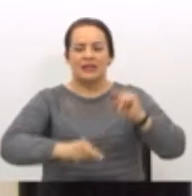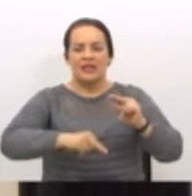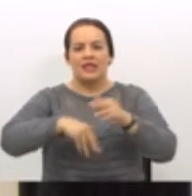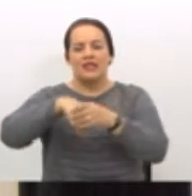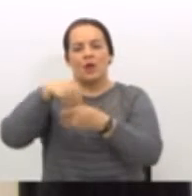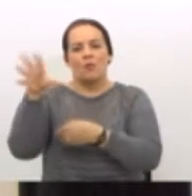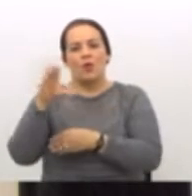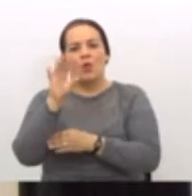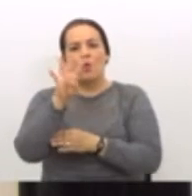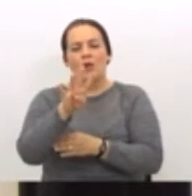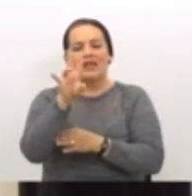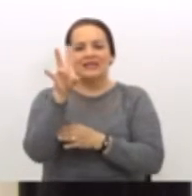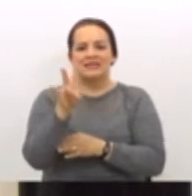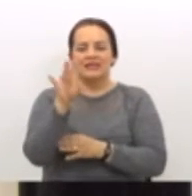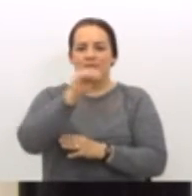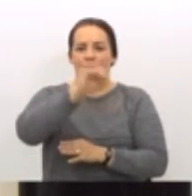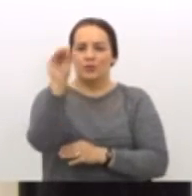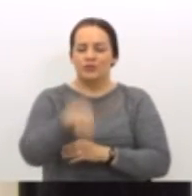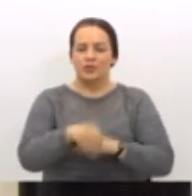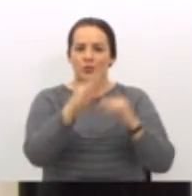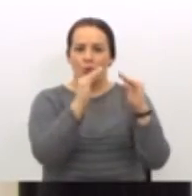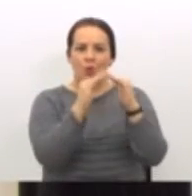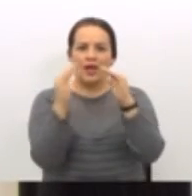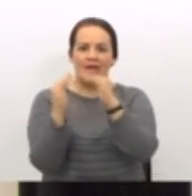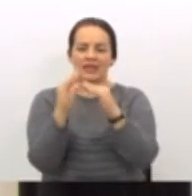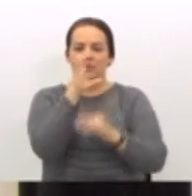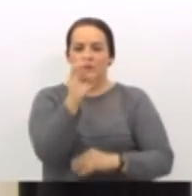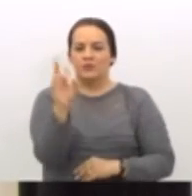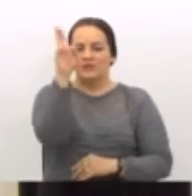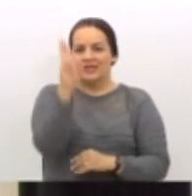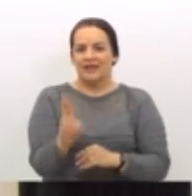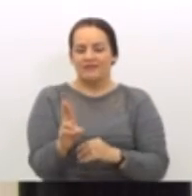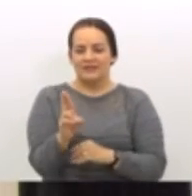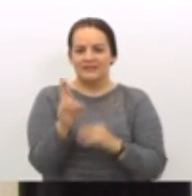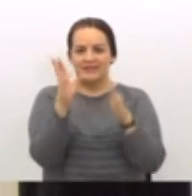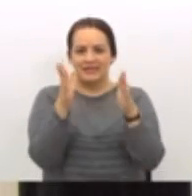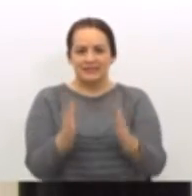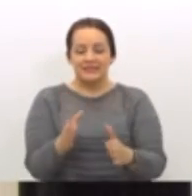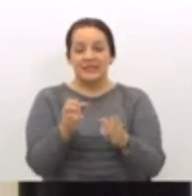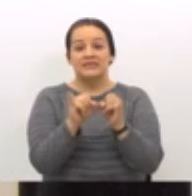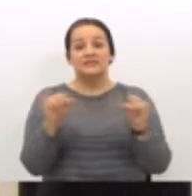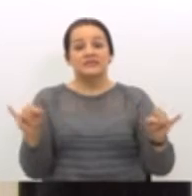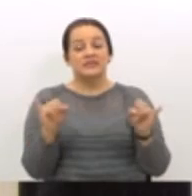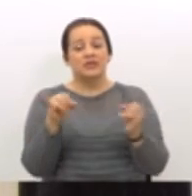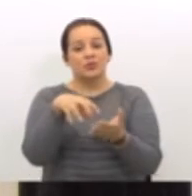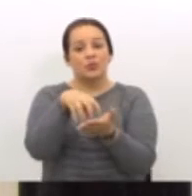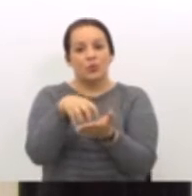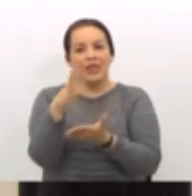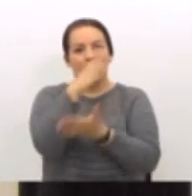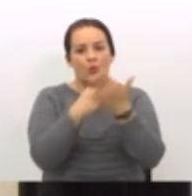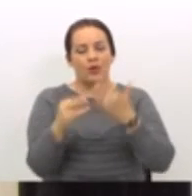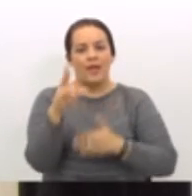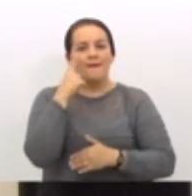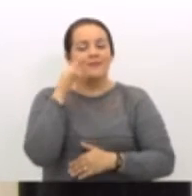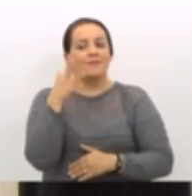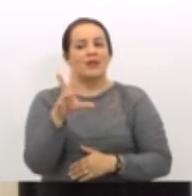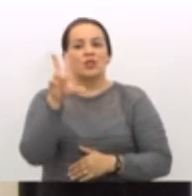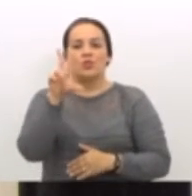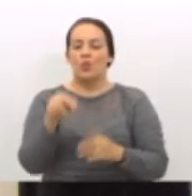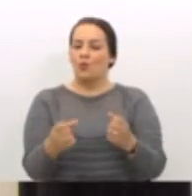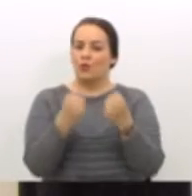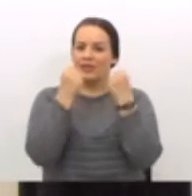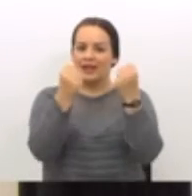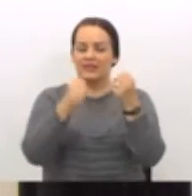47% de los hogares costarricenses y que sin duda alguna me parece no fortalece el